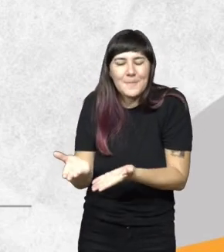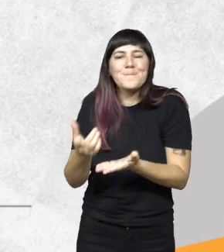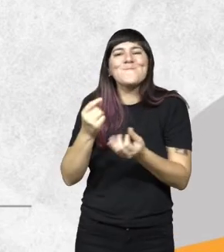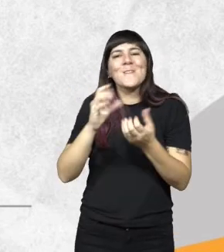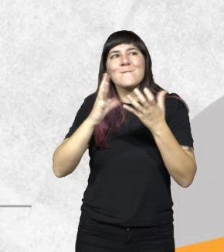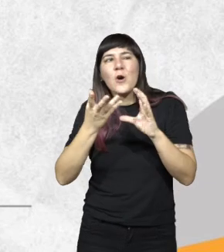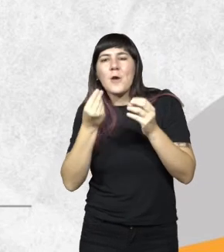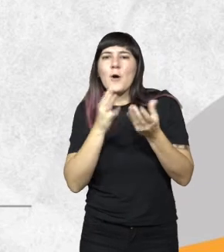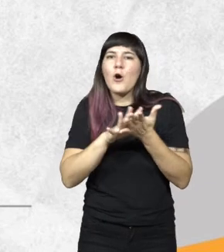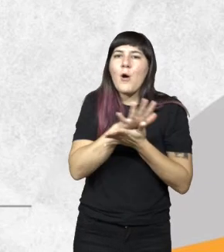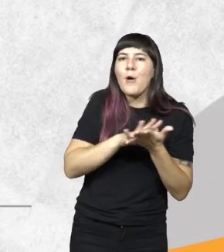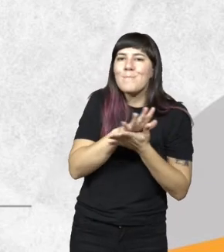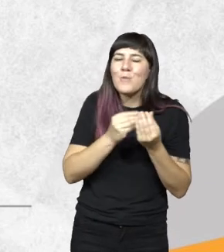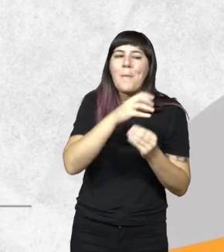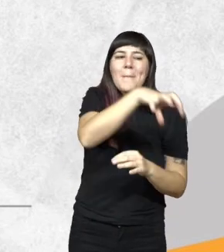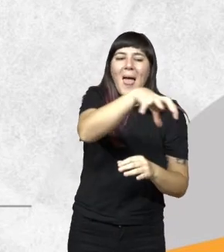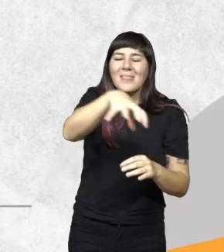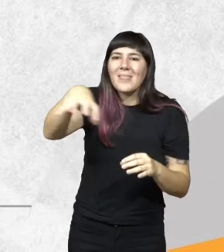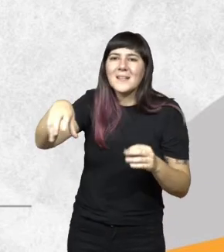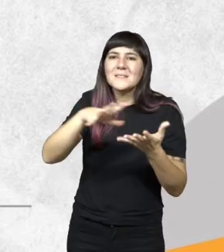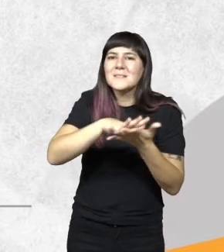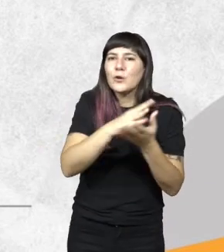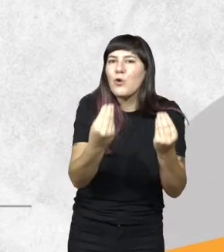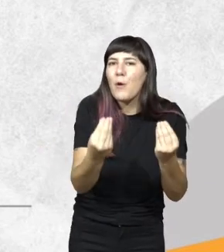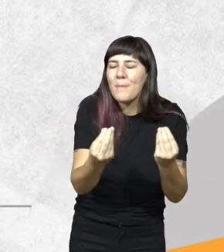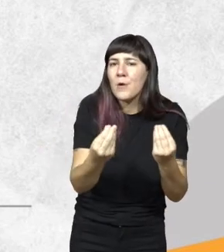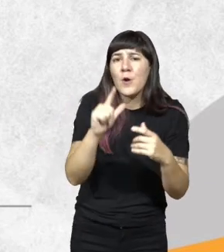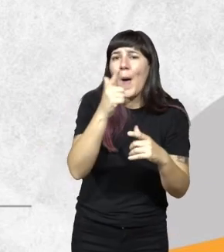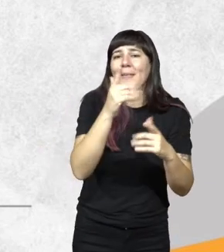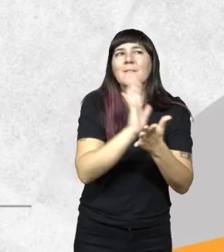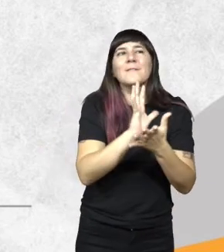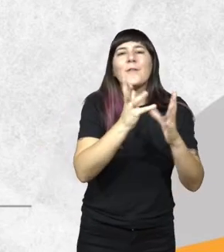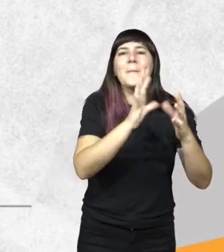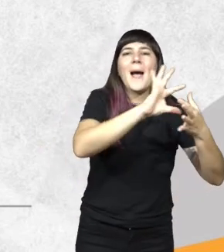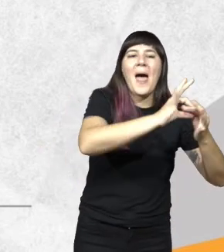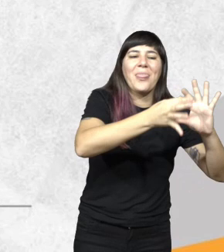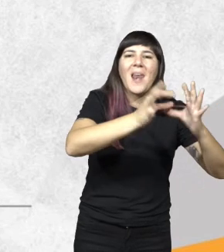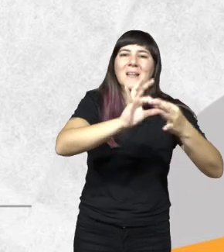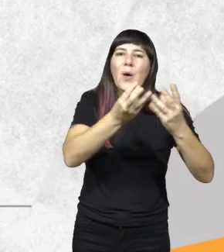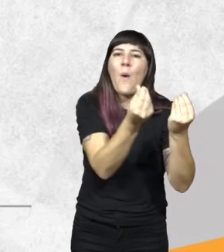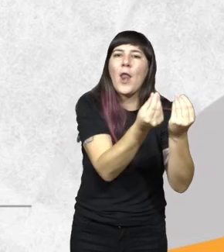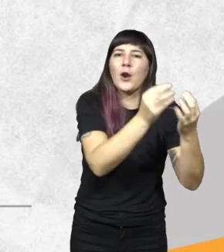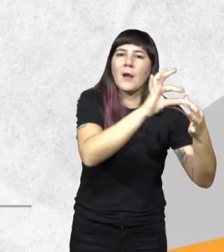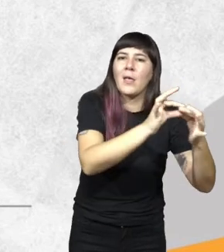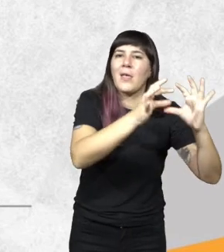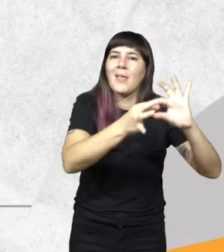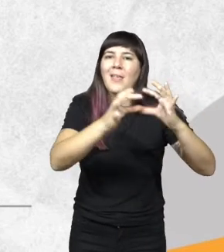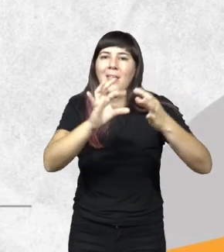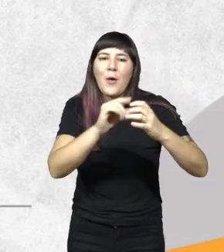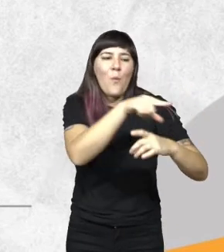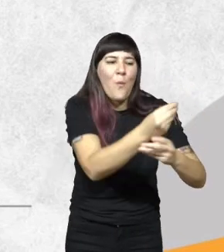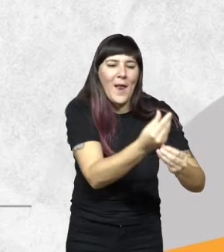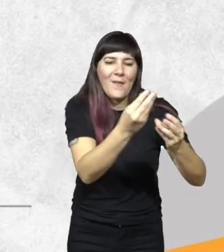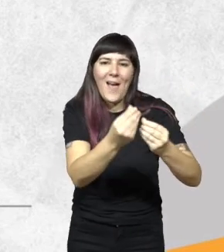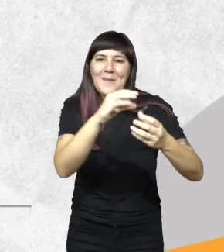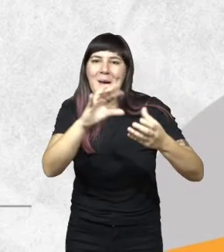seguras de acopio que tenían en las plantas. Y no había cadenas de valor asociadas al tratamiento de la madera porque lo que se paga